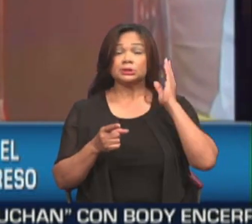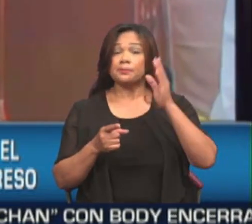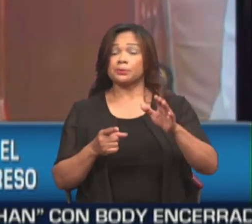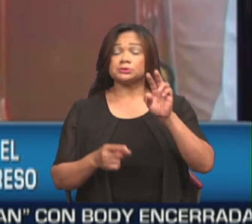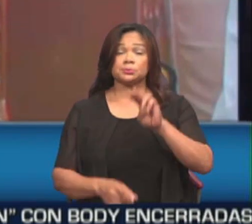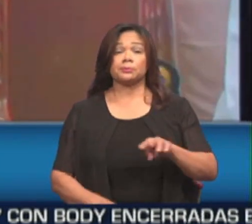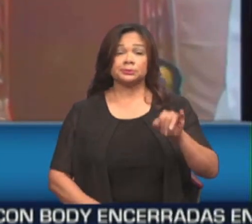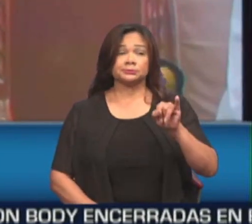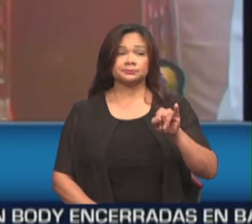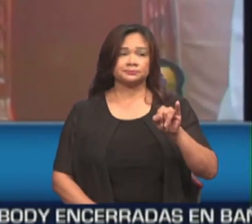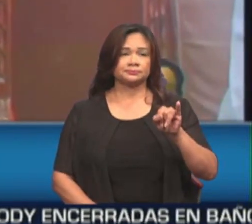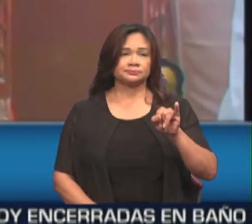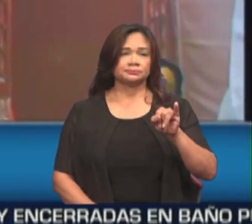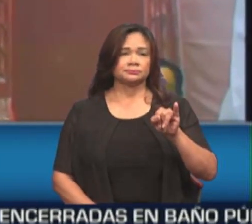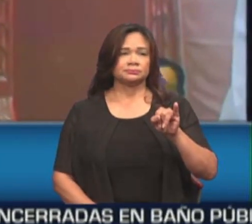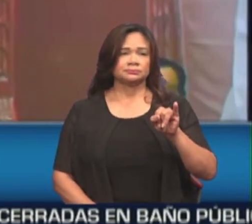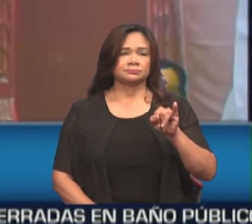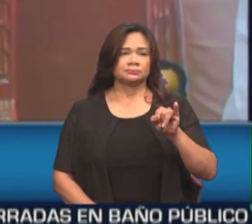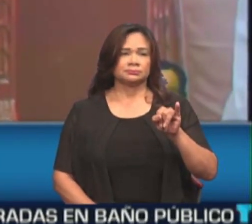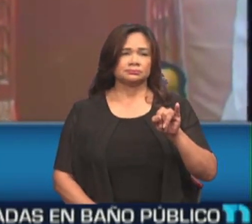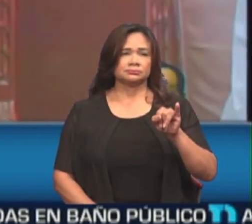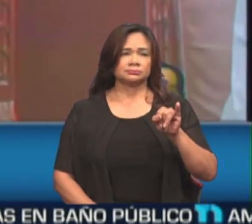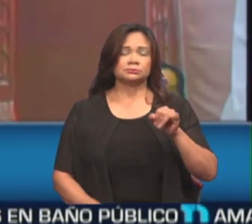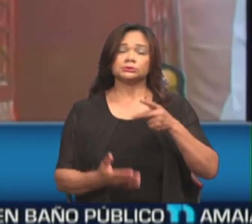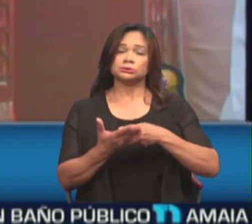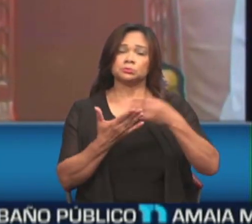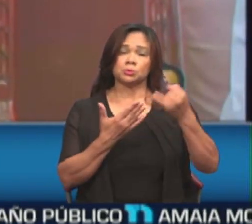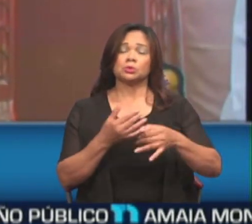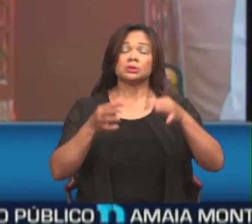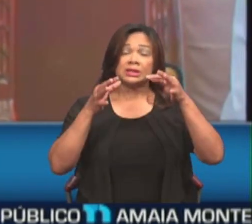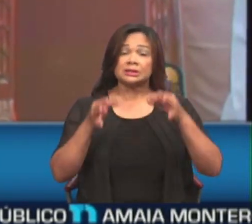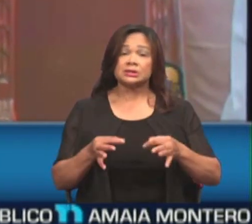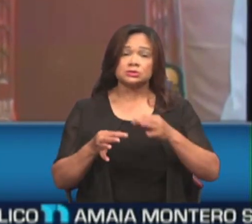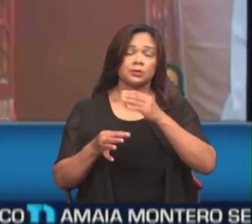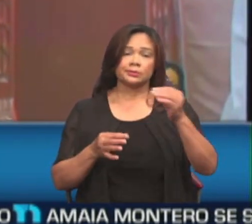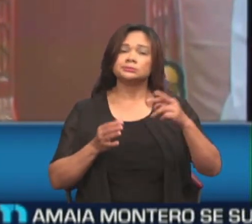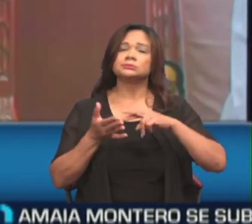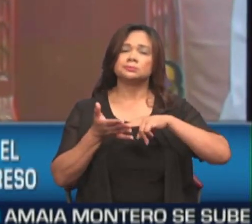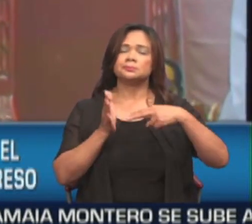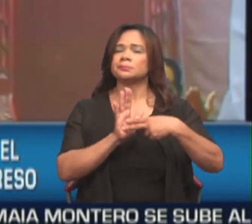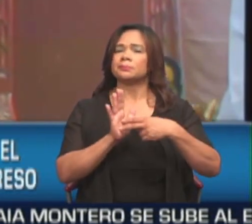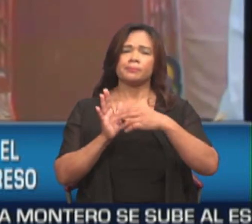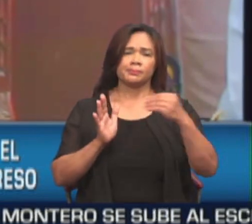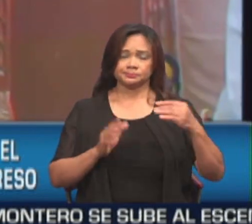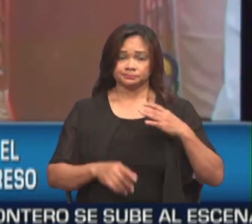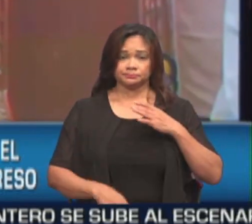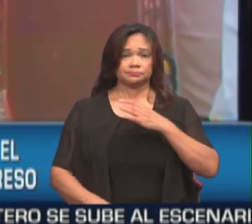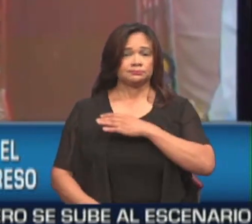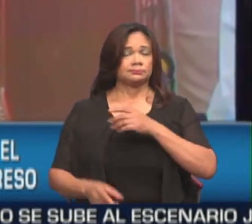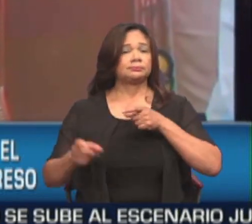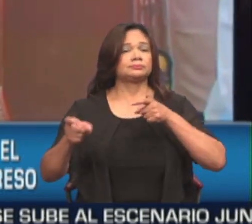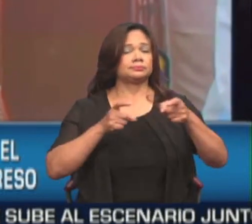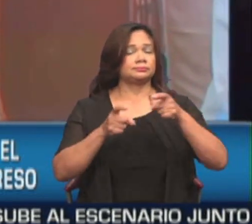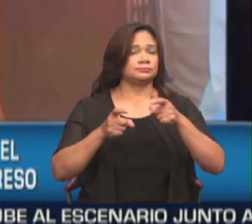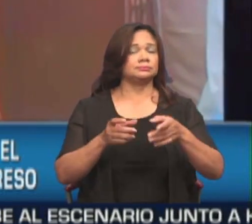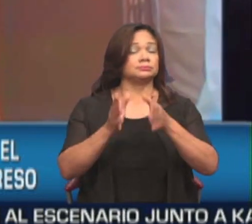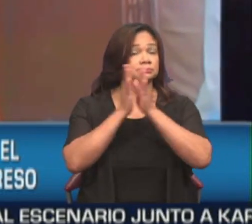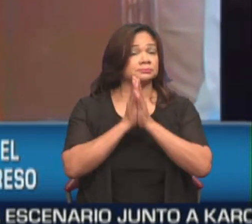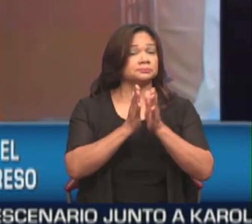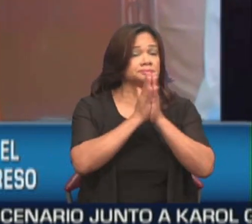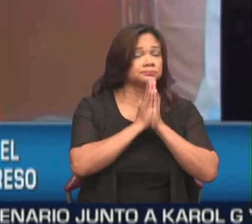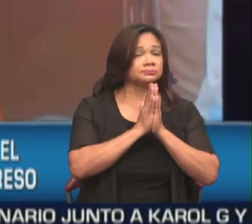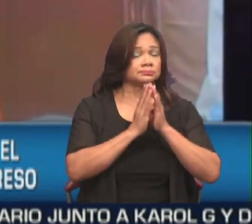miércoles tiene un proyecto de resolución que le presenta la Comisión Coordinadora, que a petición